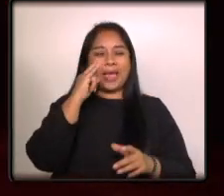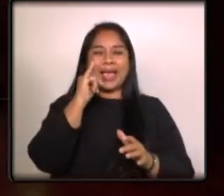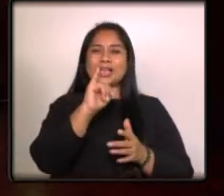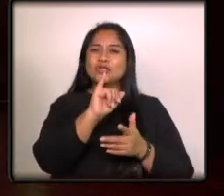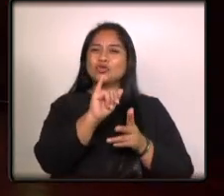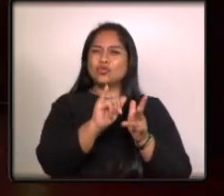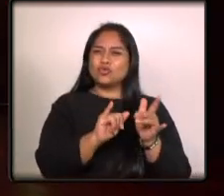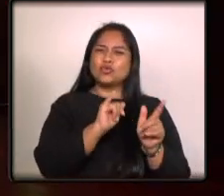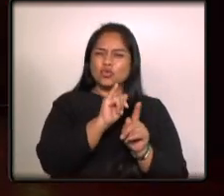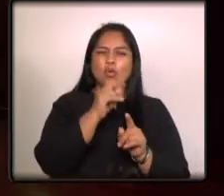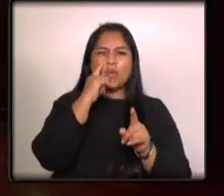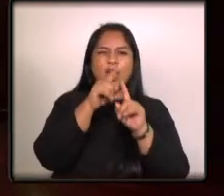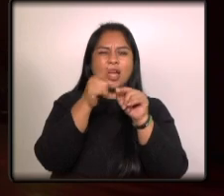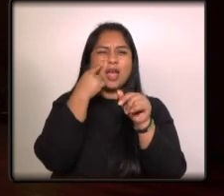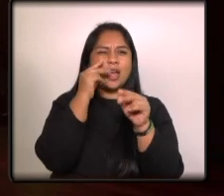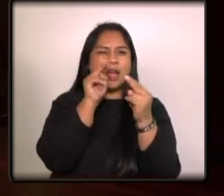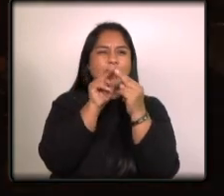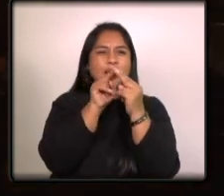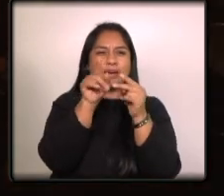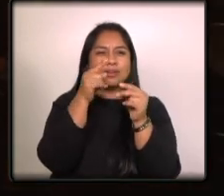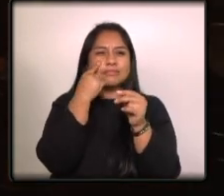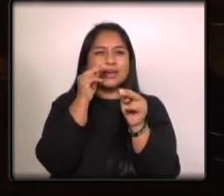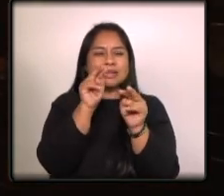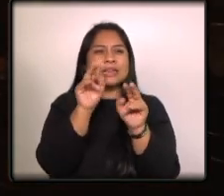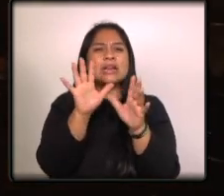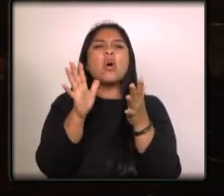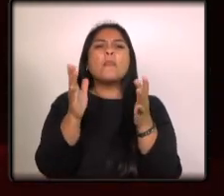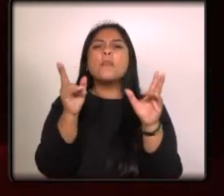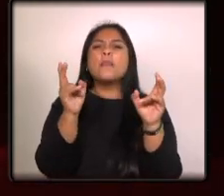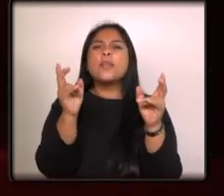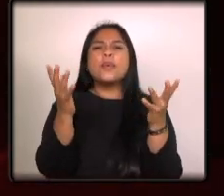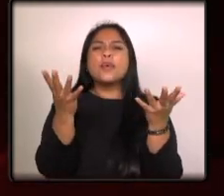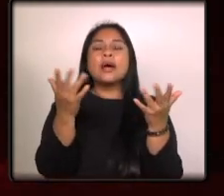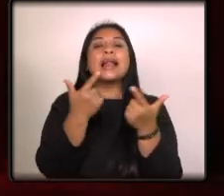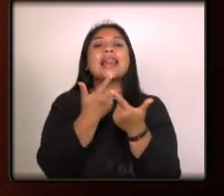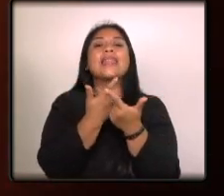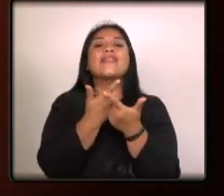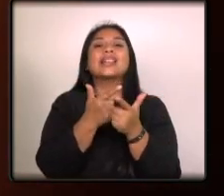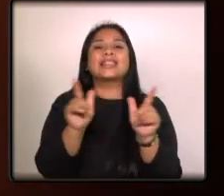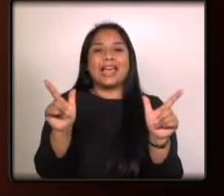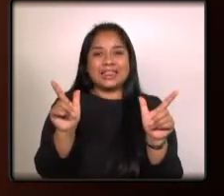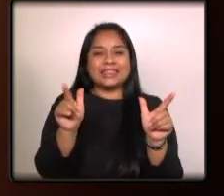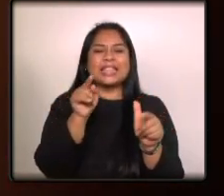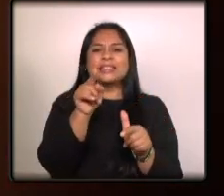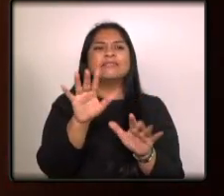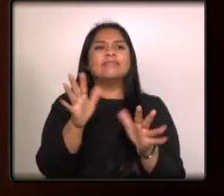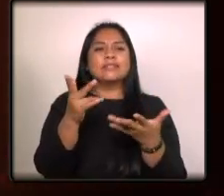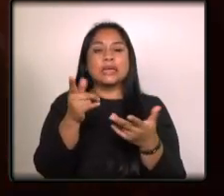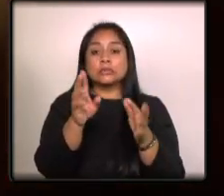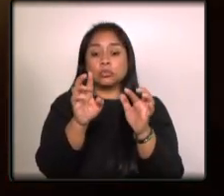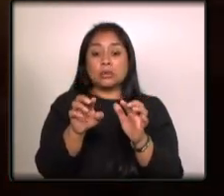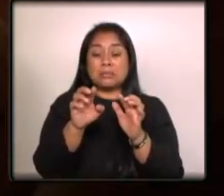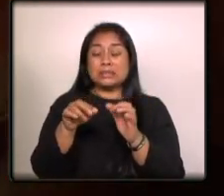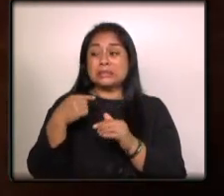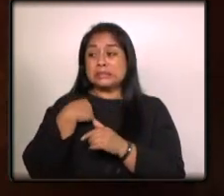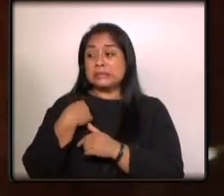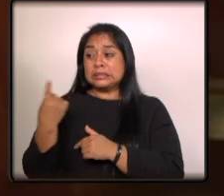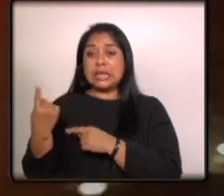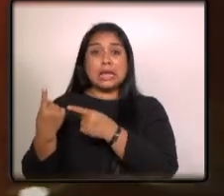la canción que se identifiquen el tema se llama libertad es un tema que habla acerca de una persona muy cercana a mí